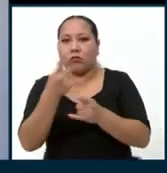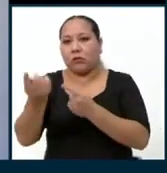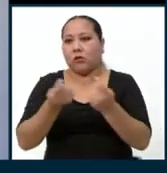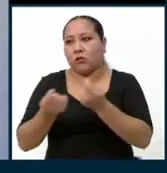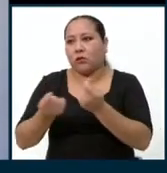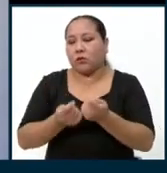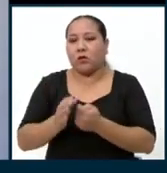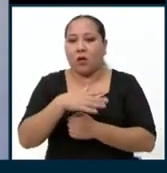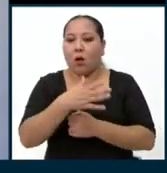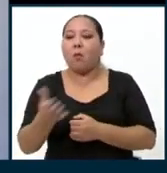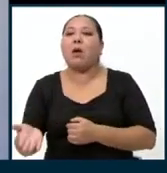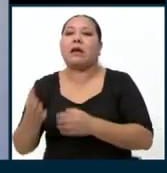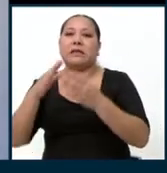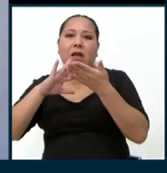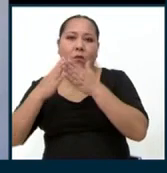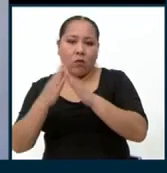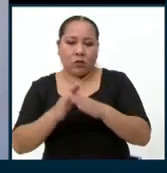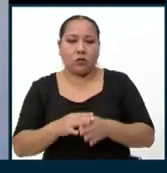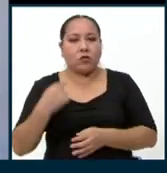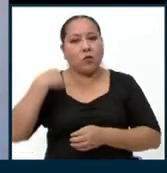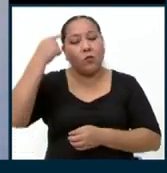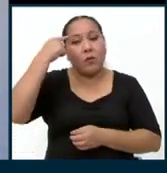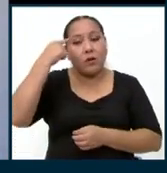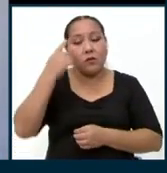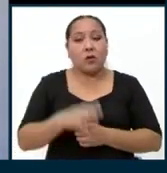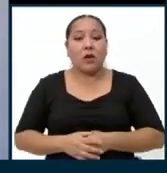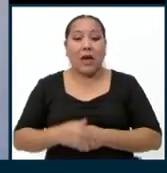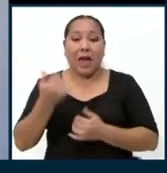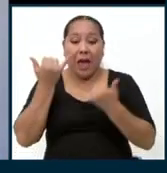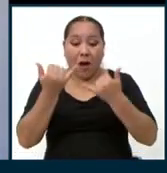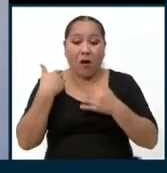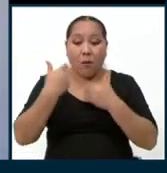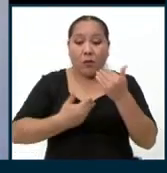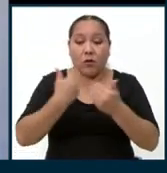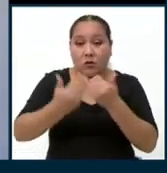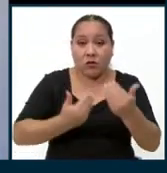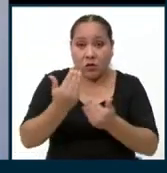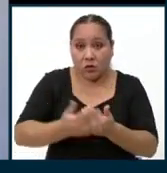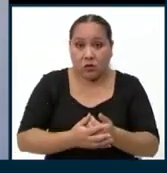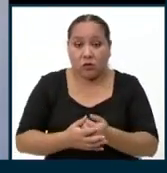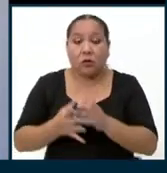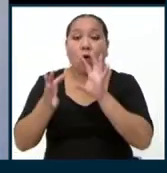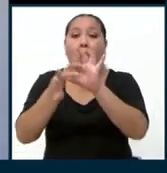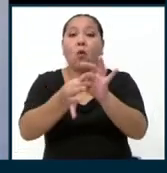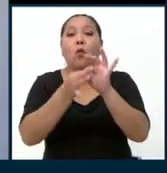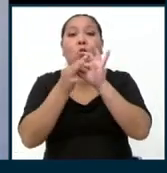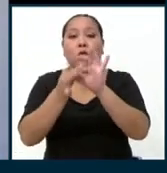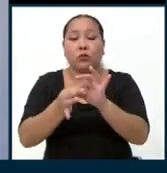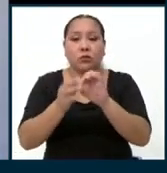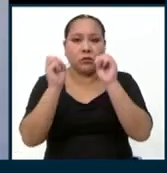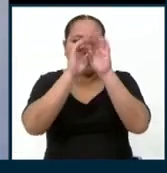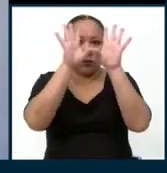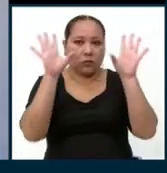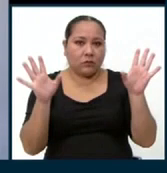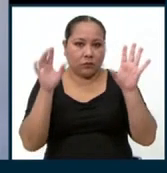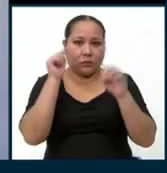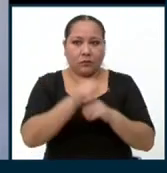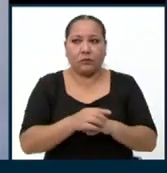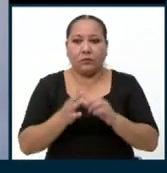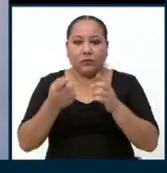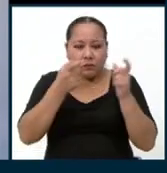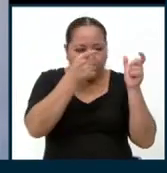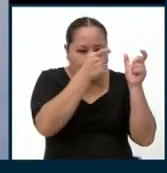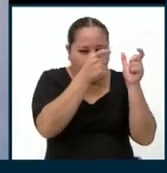y el resto de la población. Yo vería que el proceso que actualmente se está dando de vacunación se haga con toda la transparencia del caso, con el